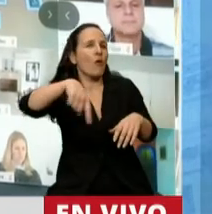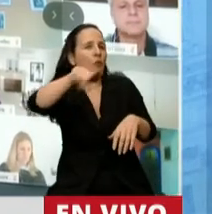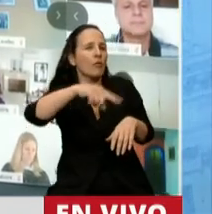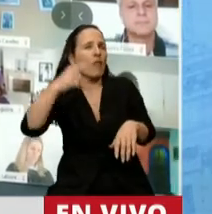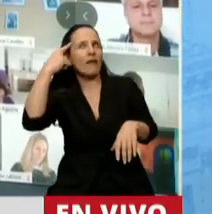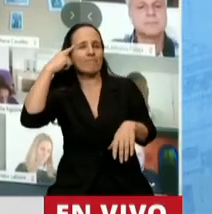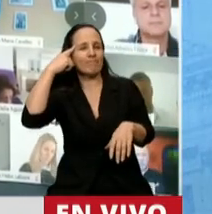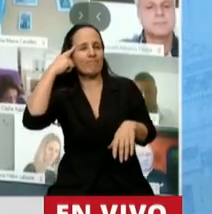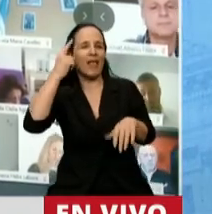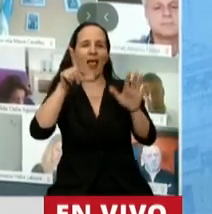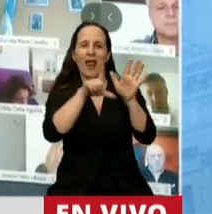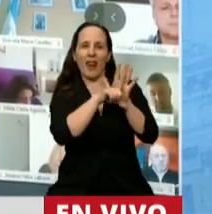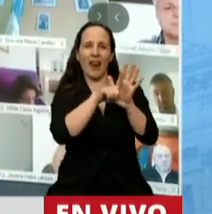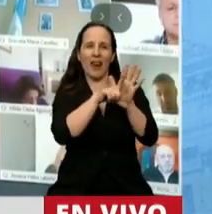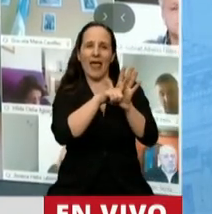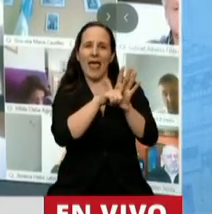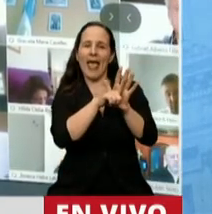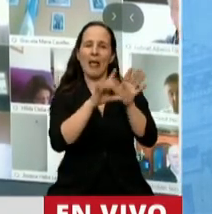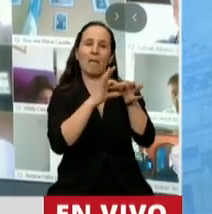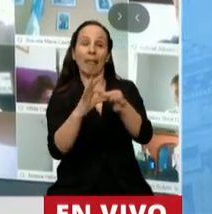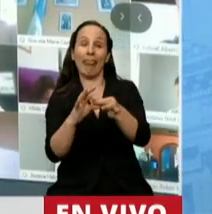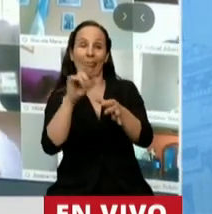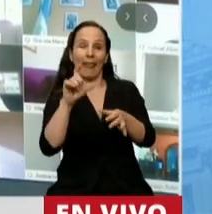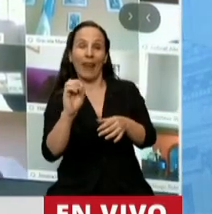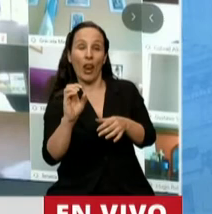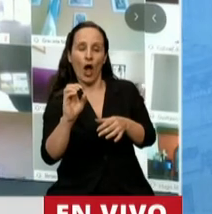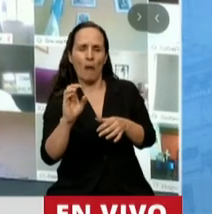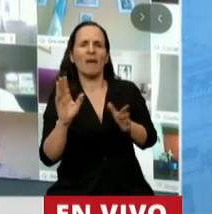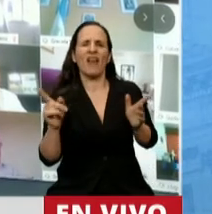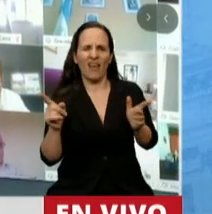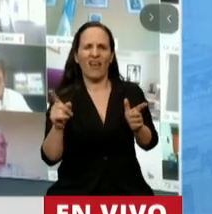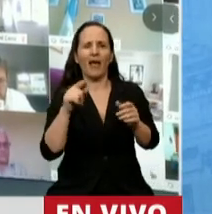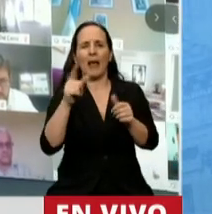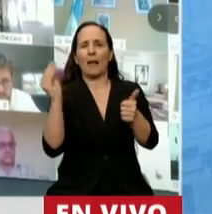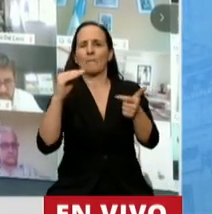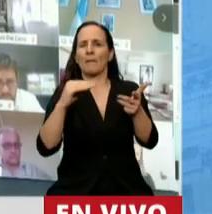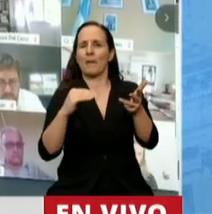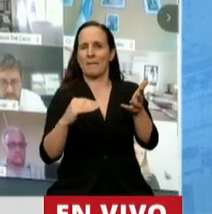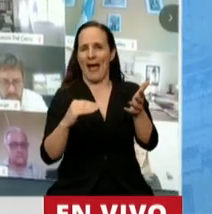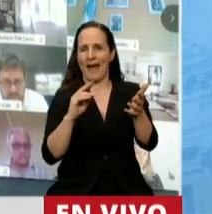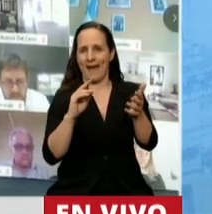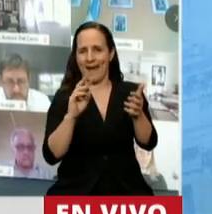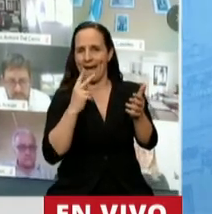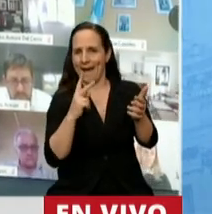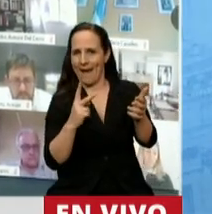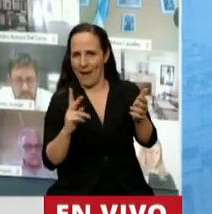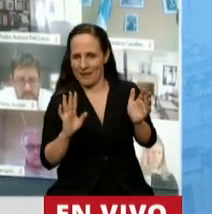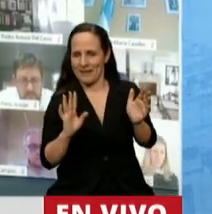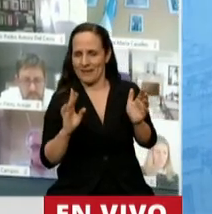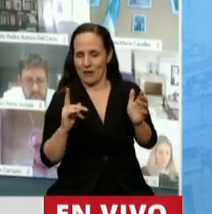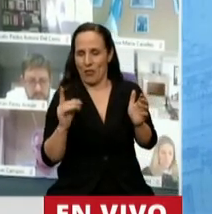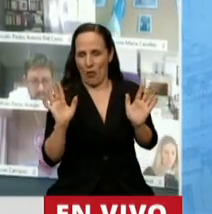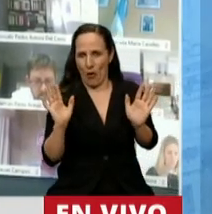a la ley, por favor, amplíen la carátula, porque creo que da para